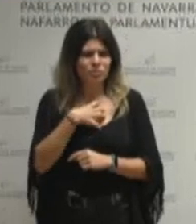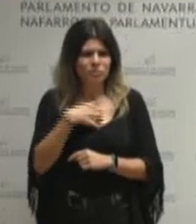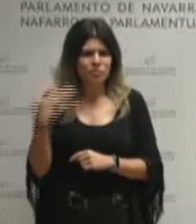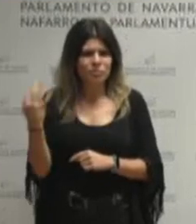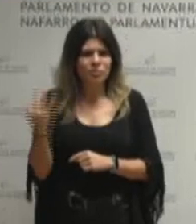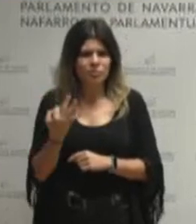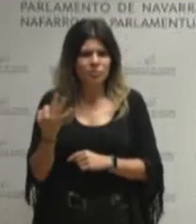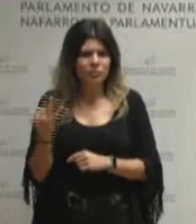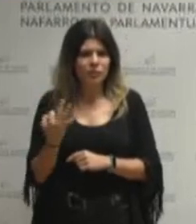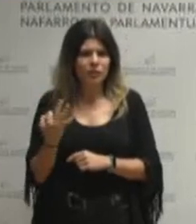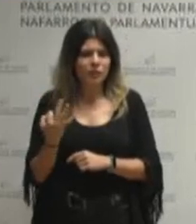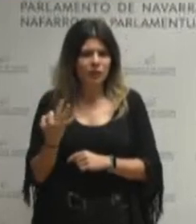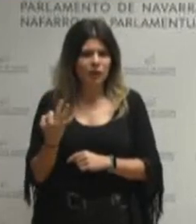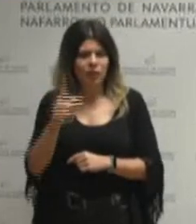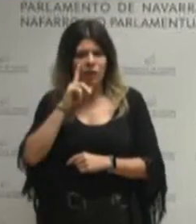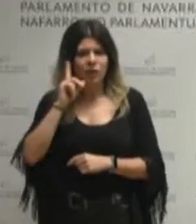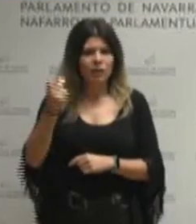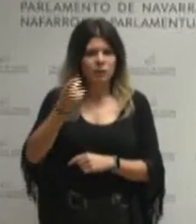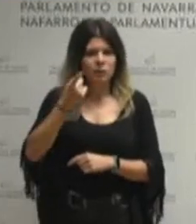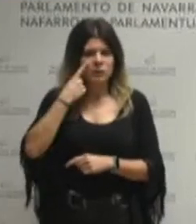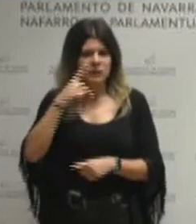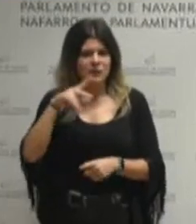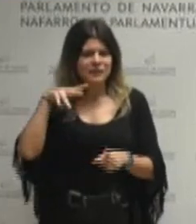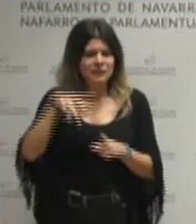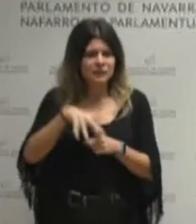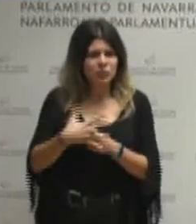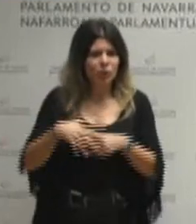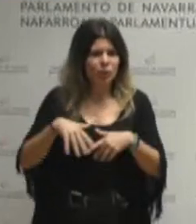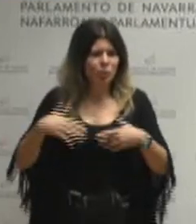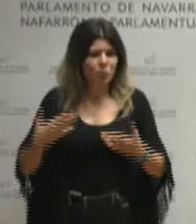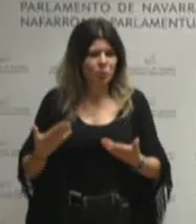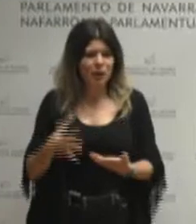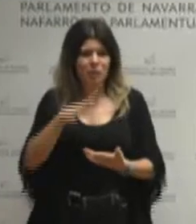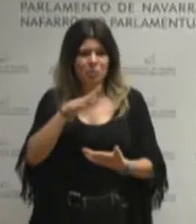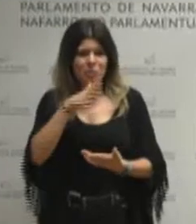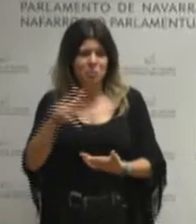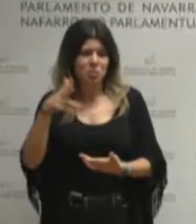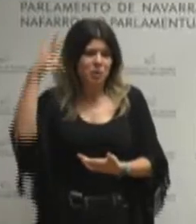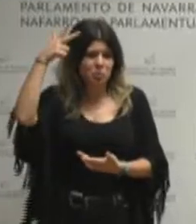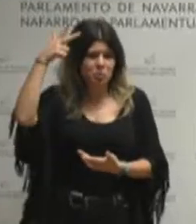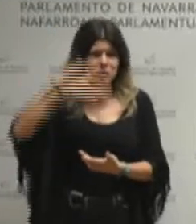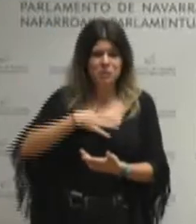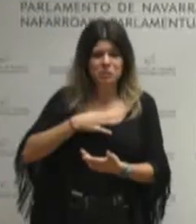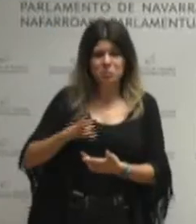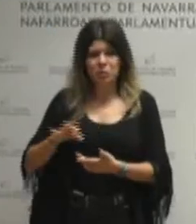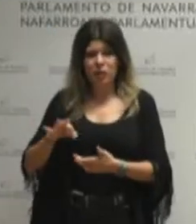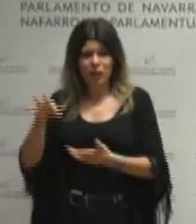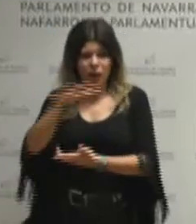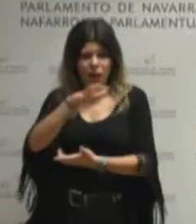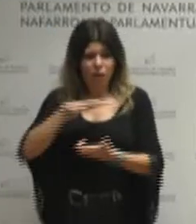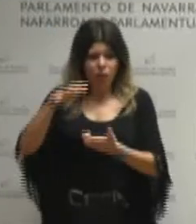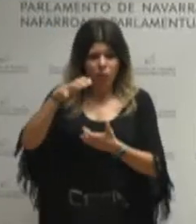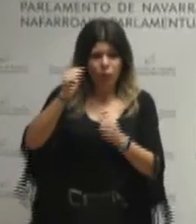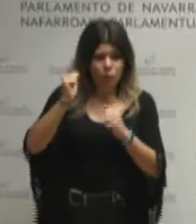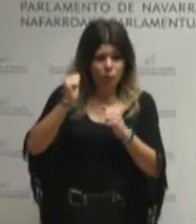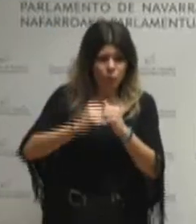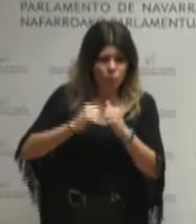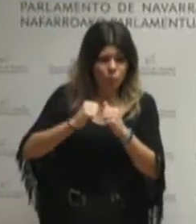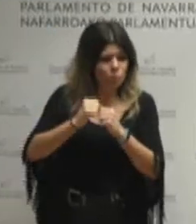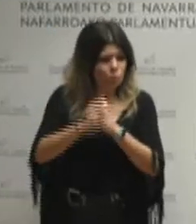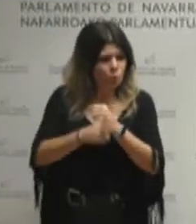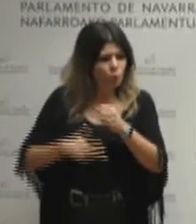gaituen. Gatazka nuklear baten hipotezia, ari da areagotzen munduaren luze zabalean. Bigarrenik,